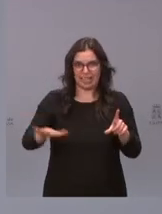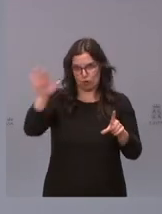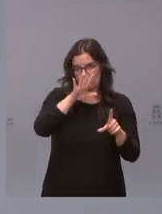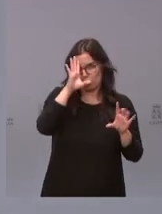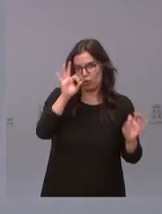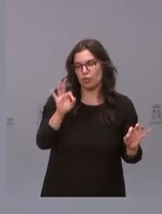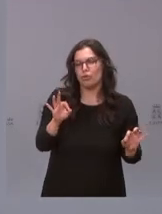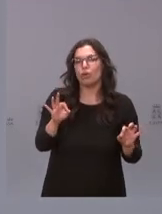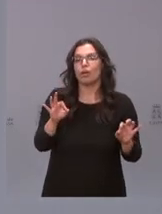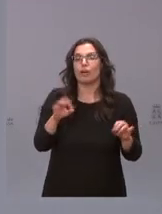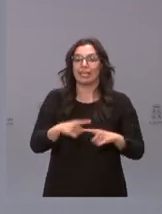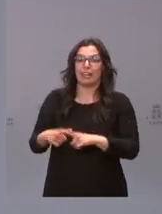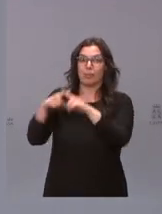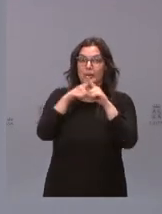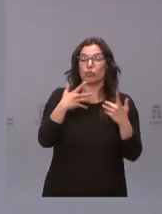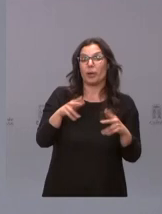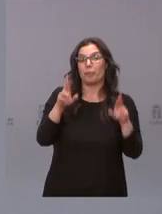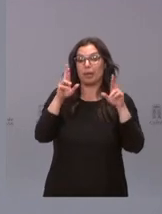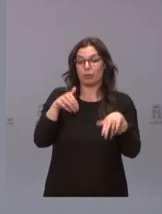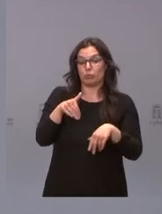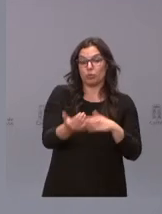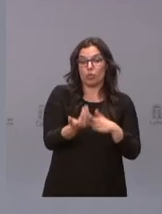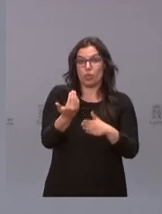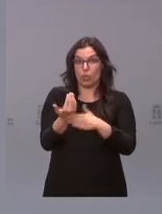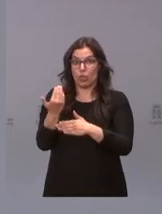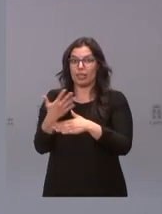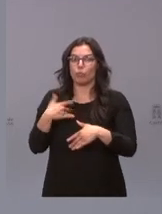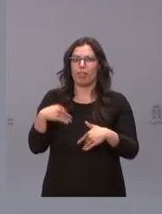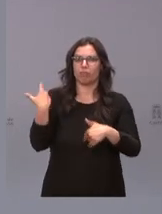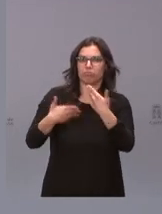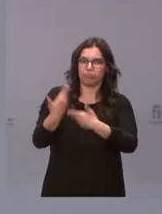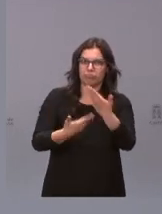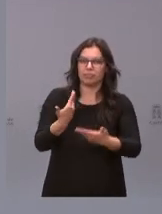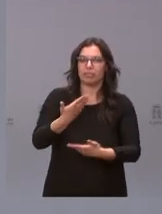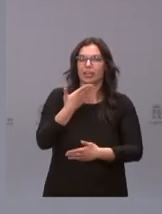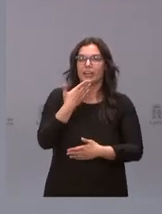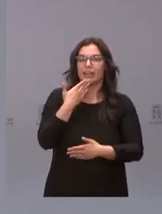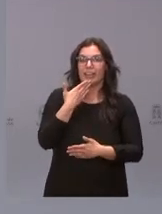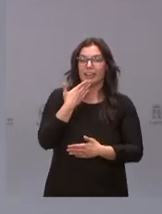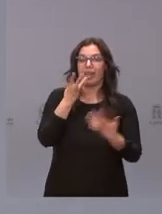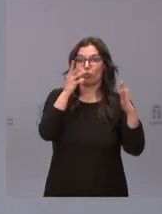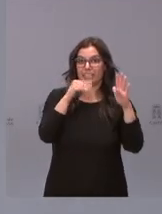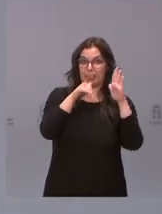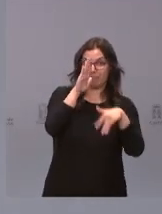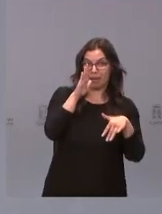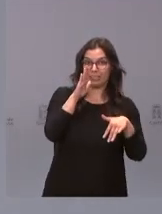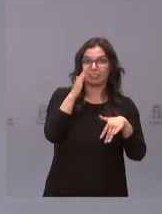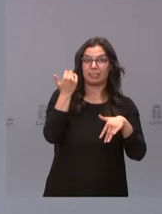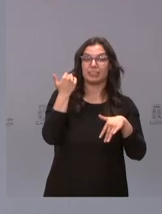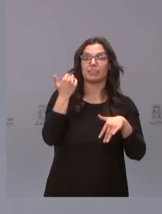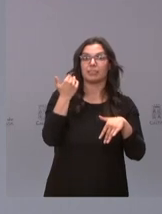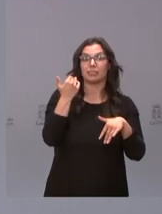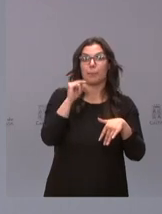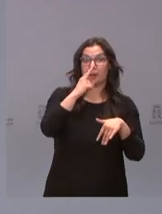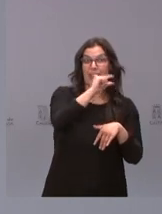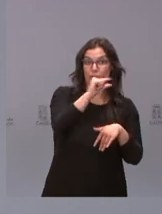con lo cual esperamos que en los próximos días el poder vacunar a las personas de más de 80 años al menos con la